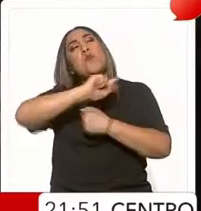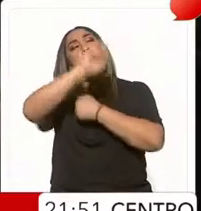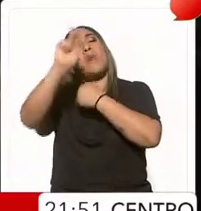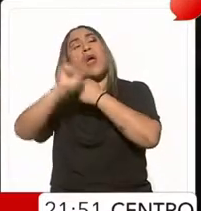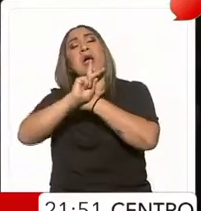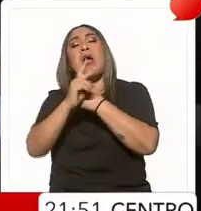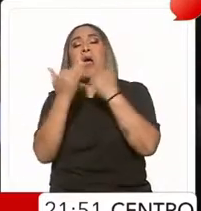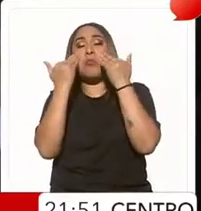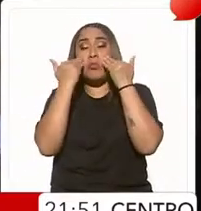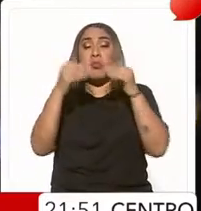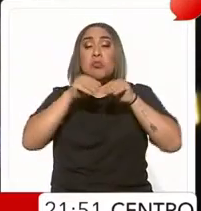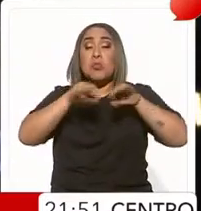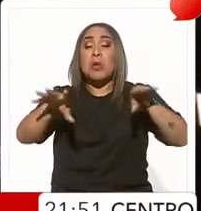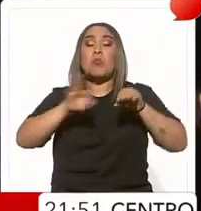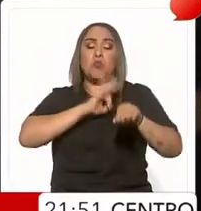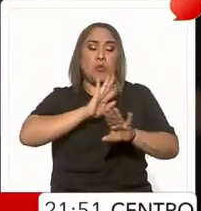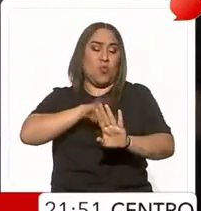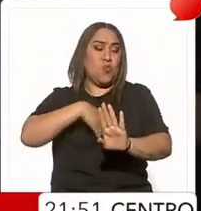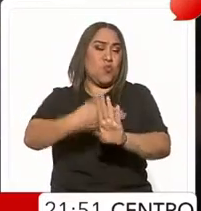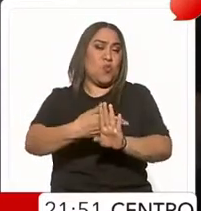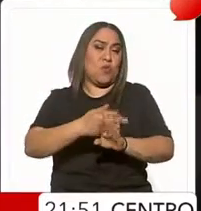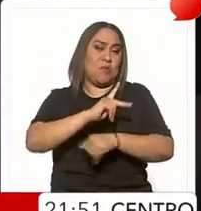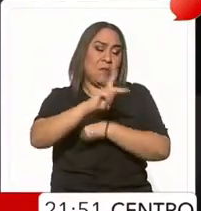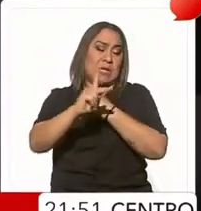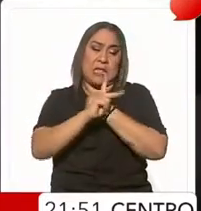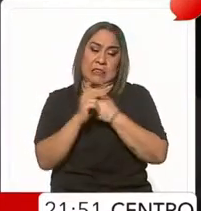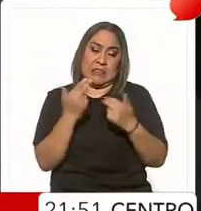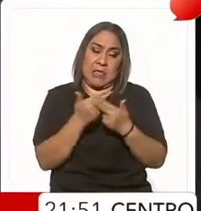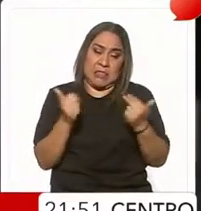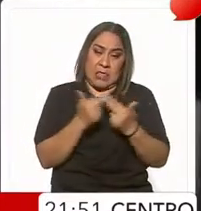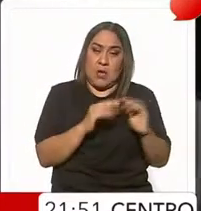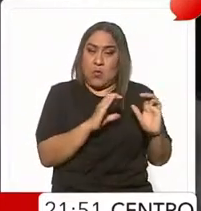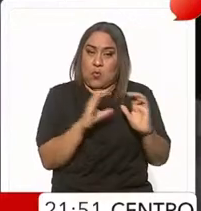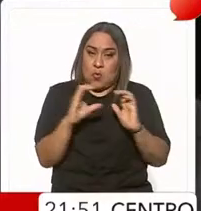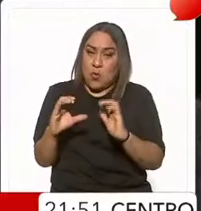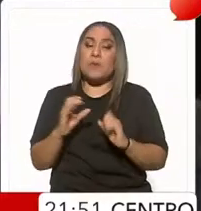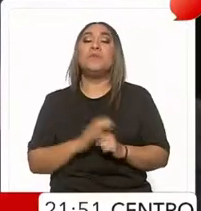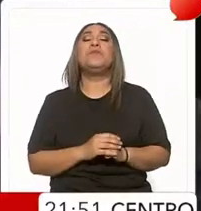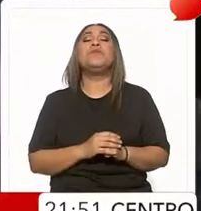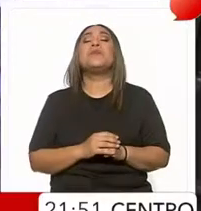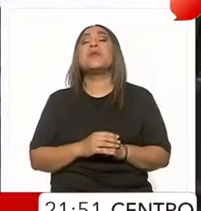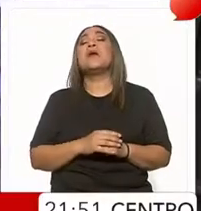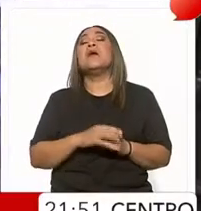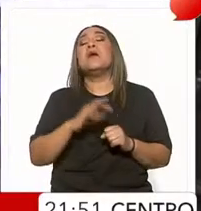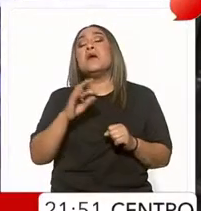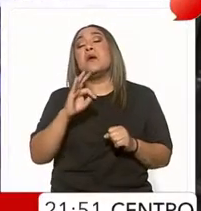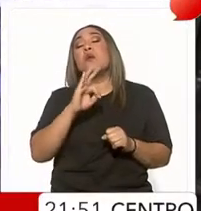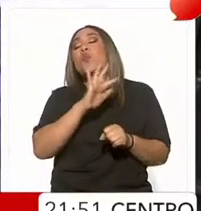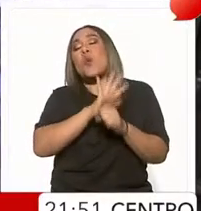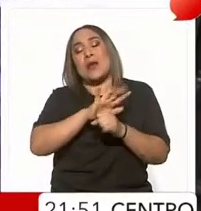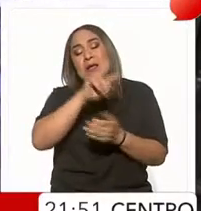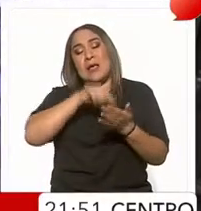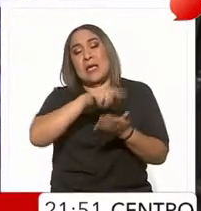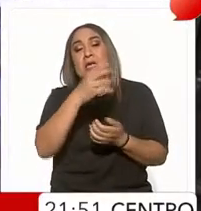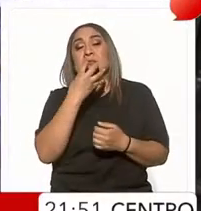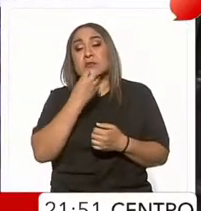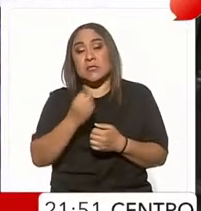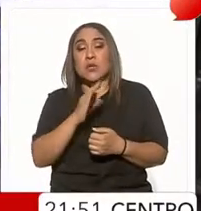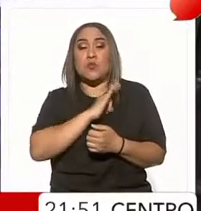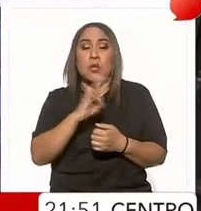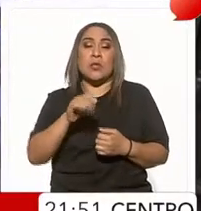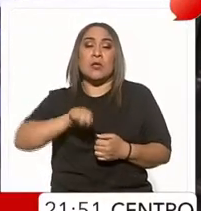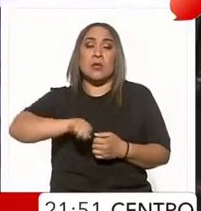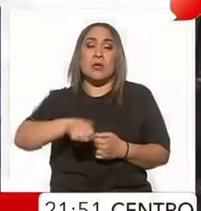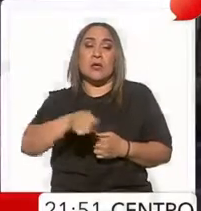considere que daña la seguridad del Estado. Entre los medios centrados para ser censurados en Israel se encuentra el